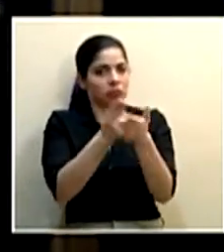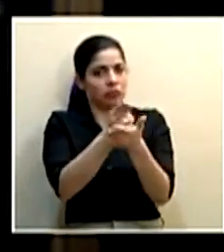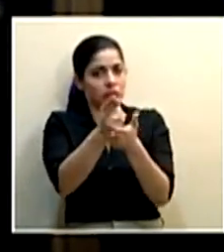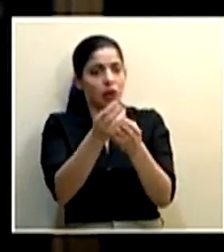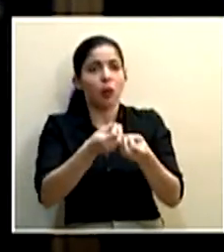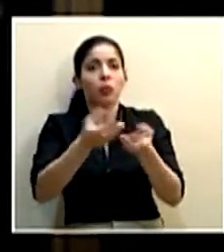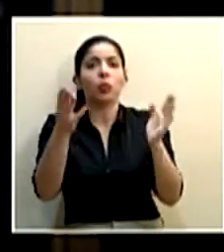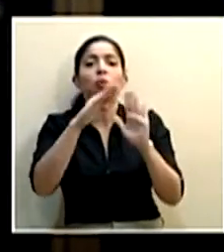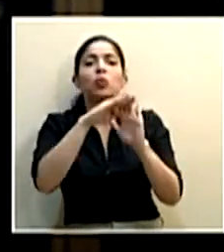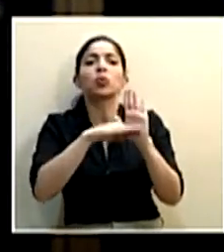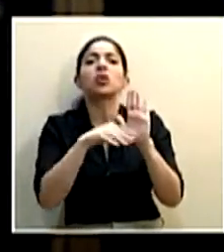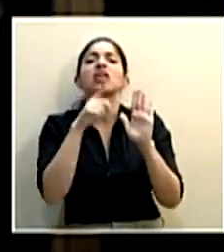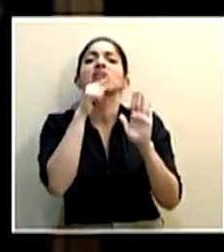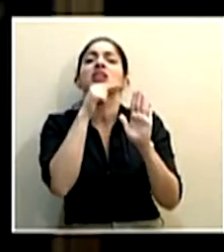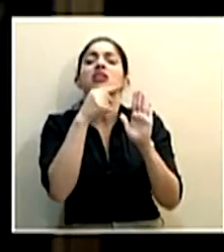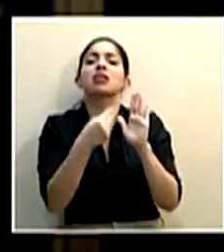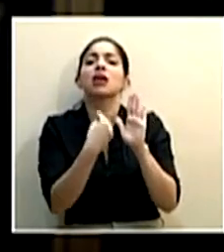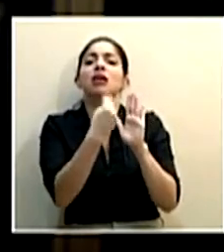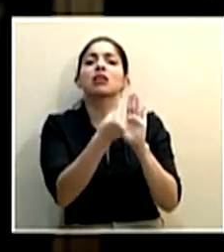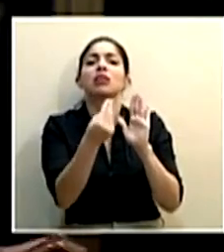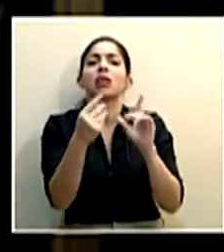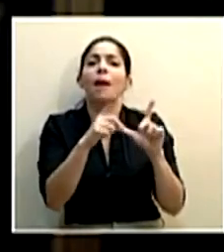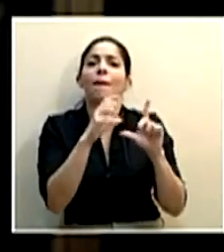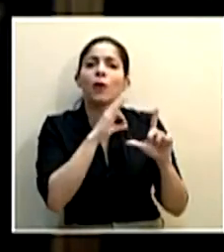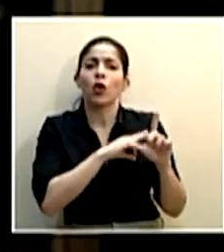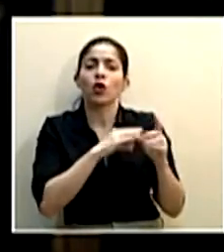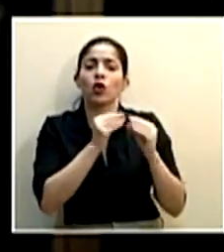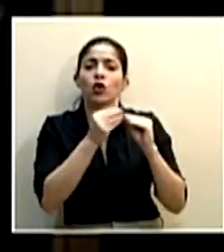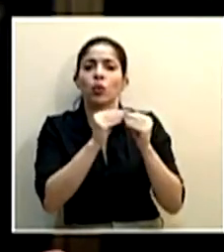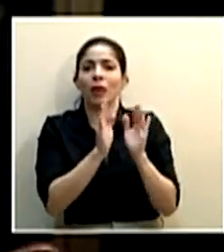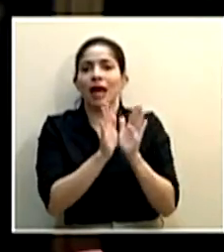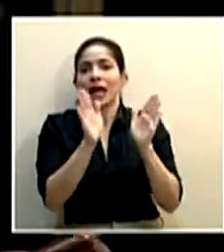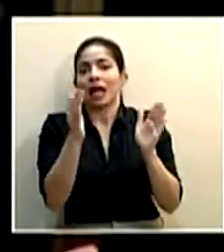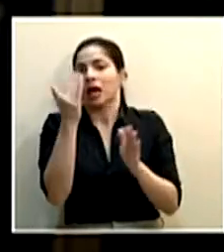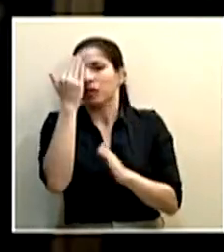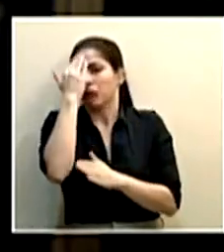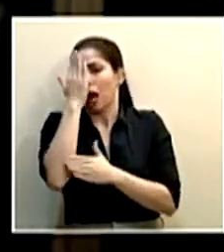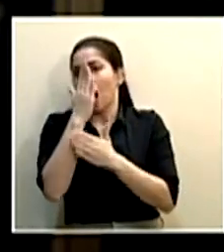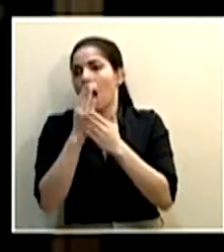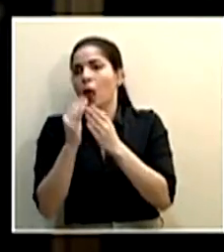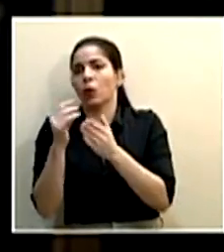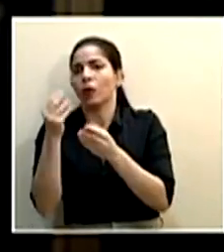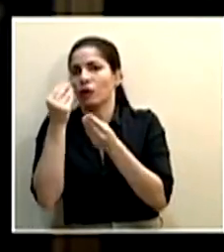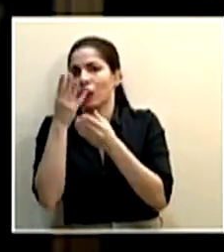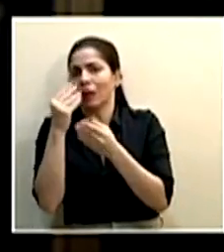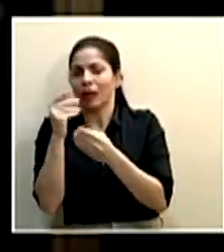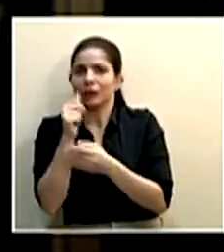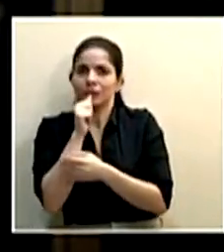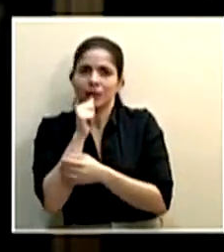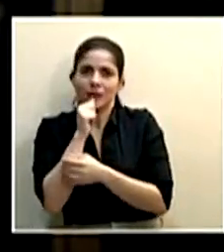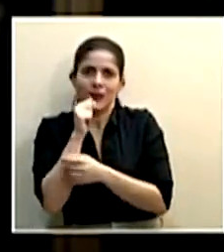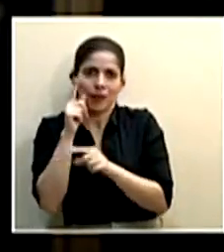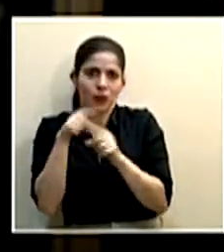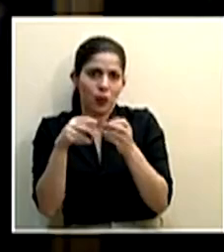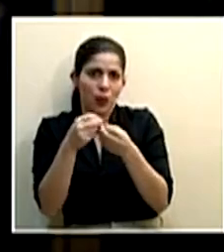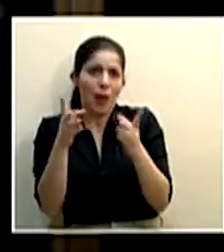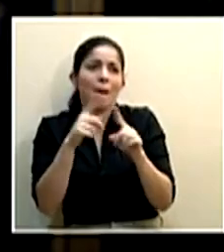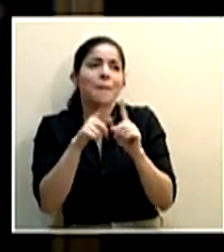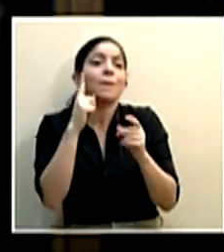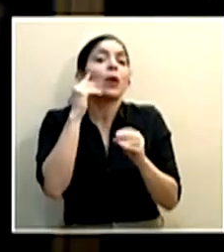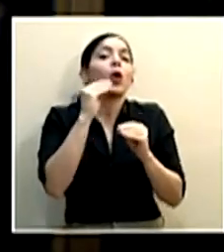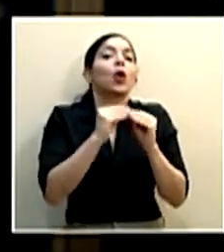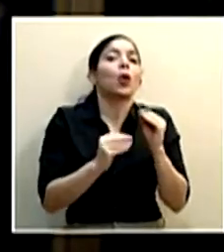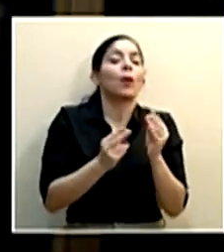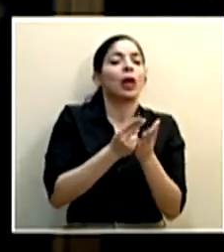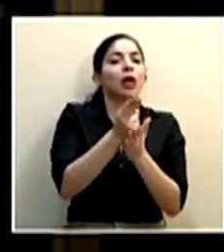publicar a quienes se les ha otorgado con datos generales. Sabemos que hay datos muy sensibles que tienen que protegerse, pero al menos para mantener